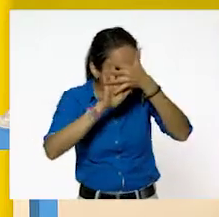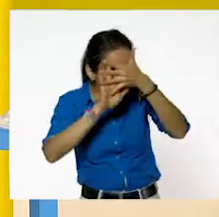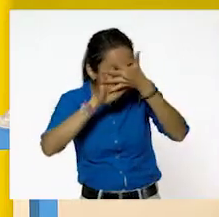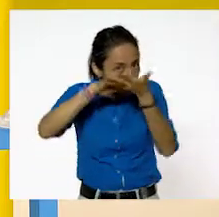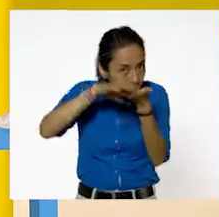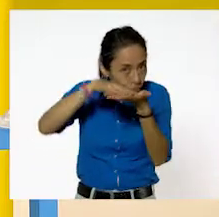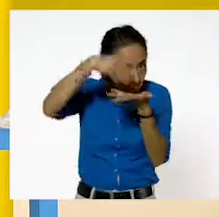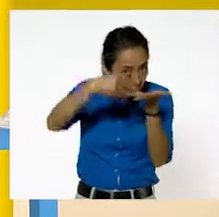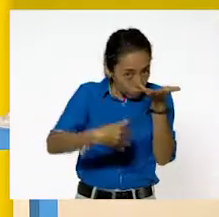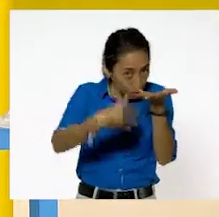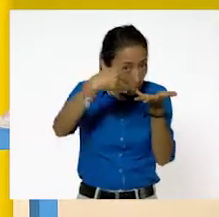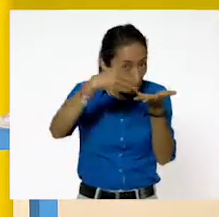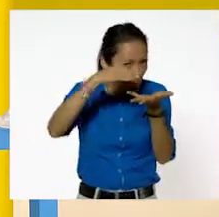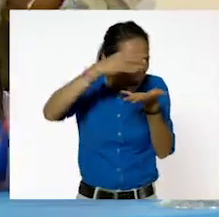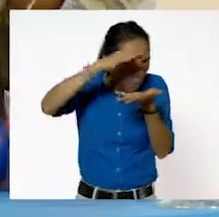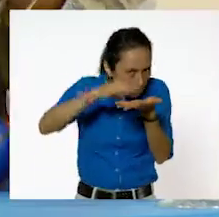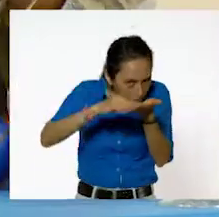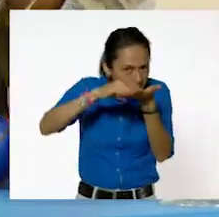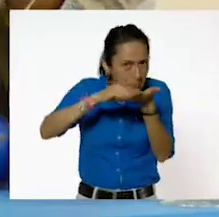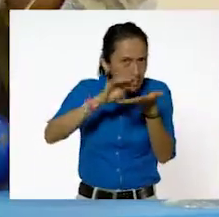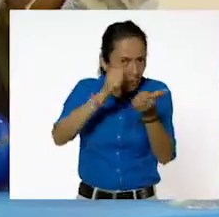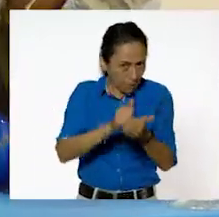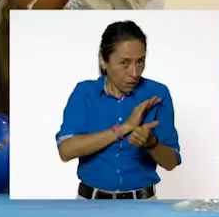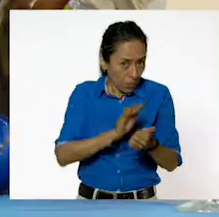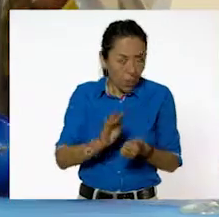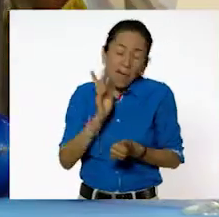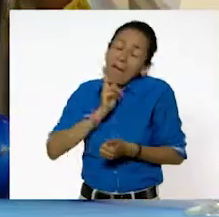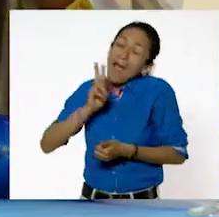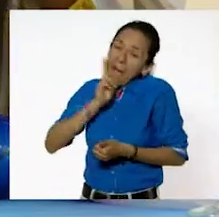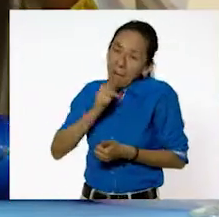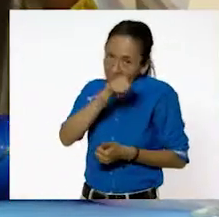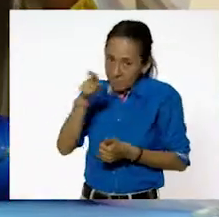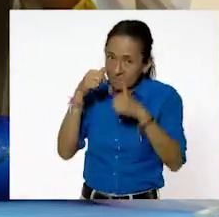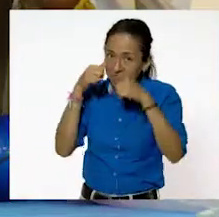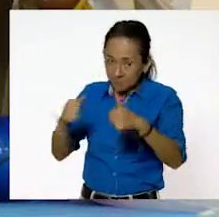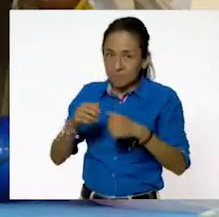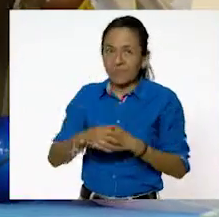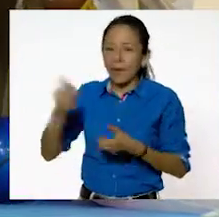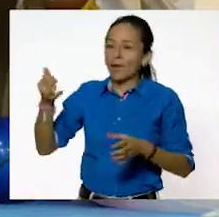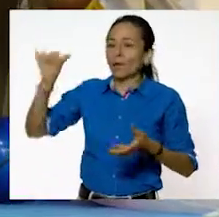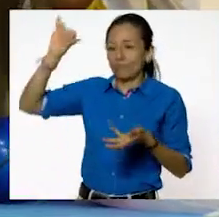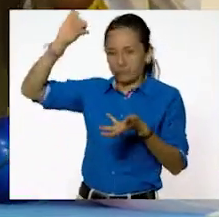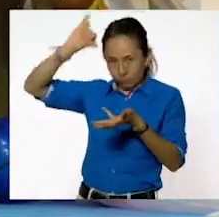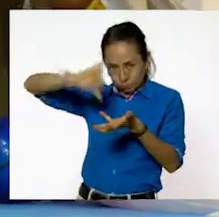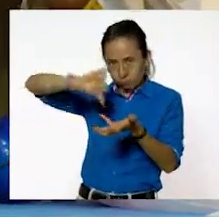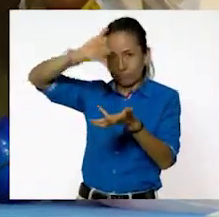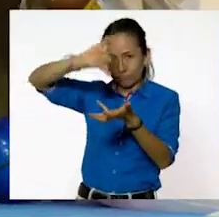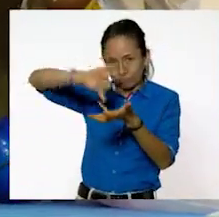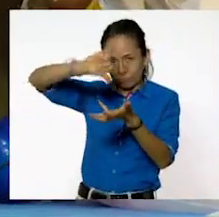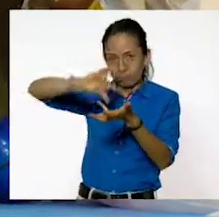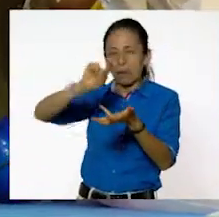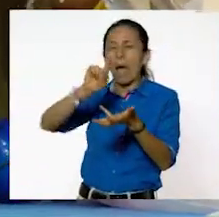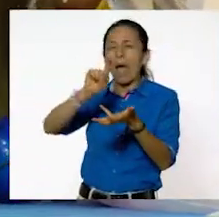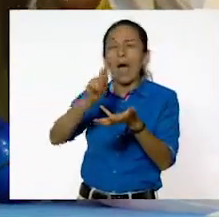Atentos. Voy a derramar un poquito de agua. Miren lo que ocurre.